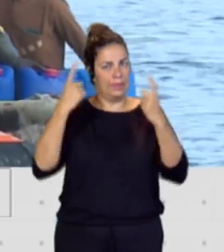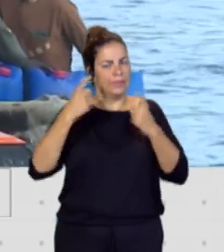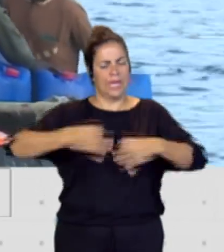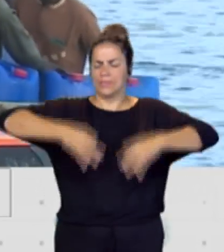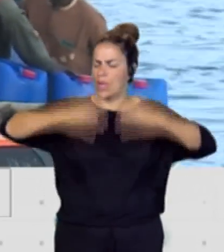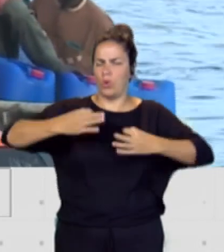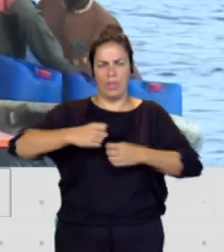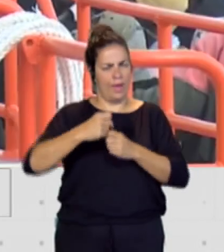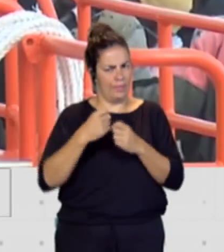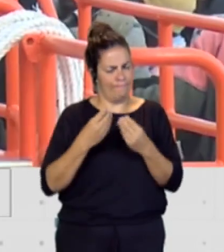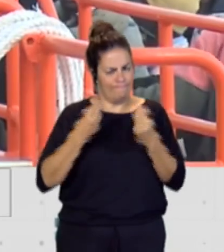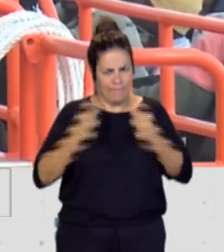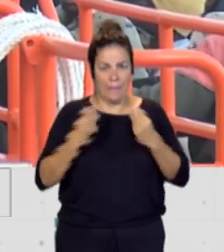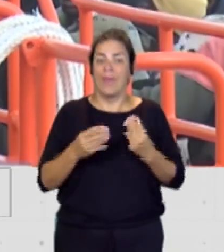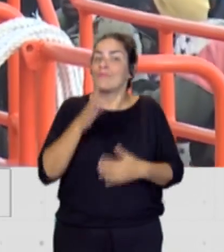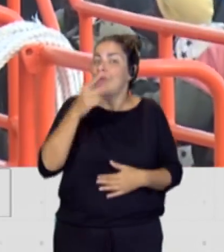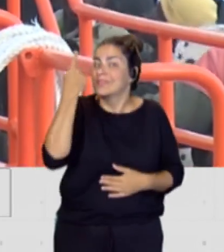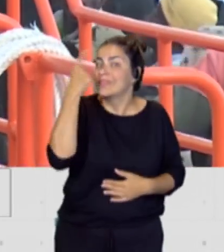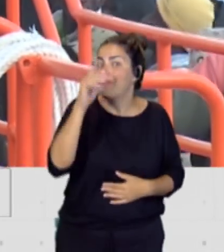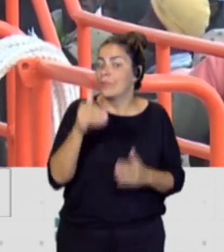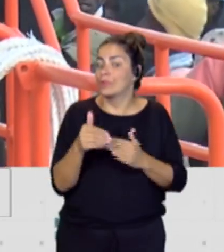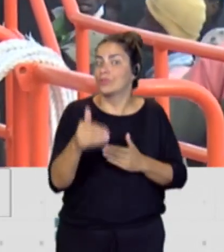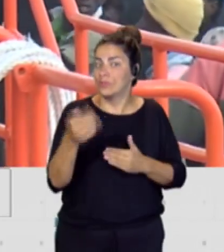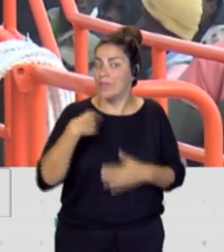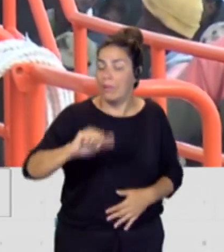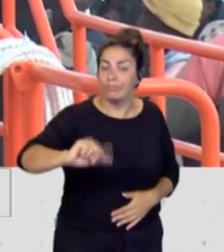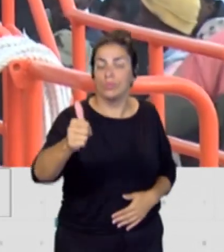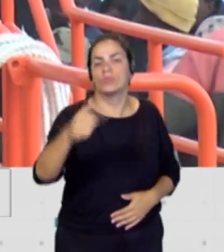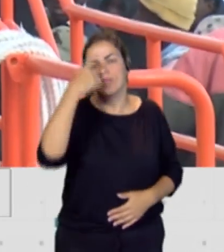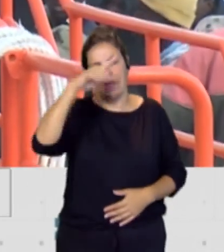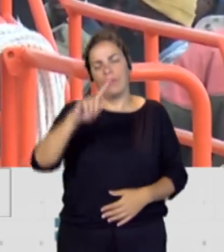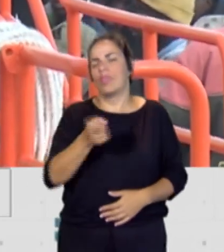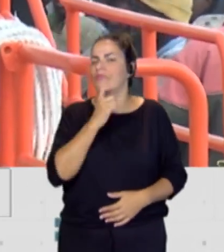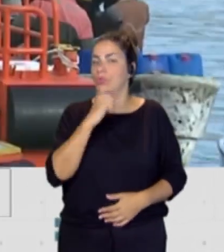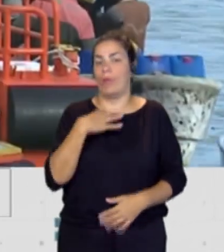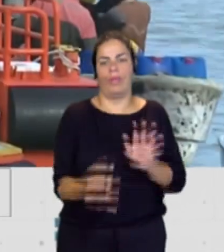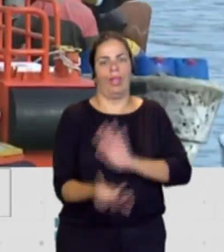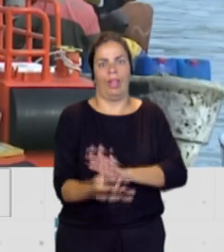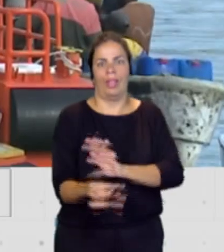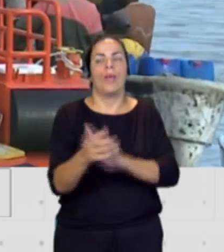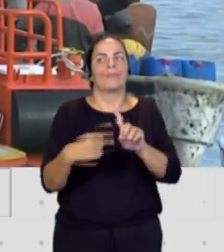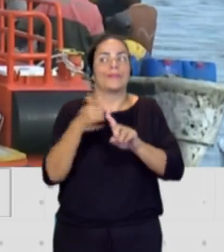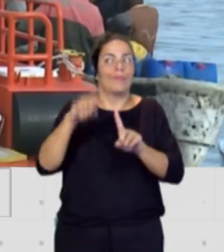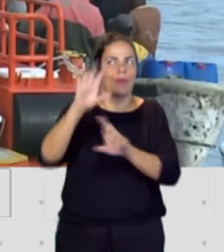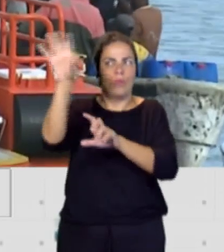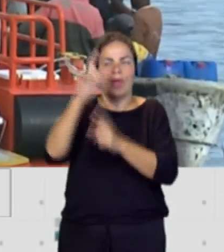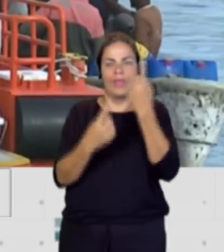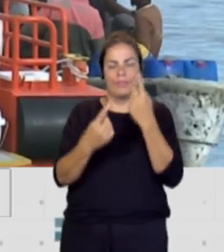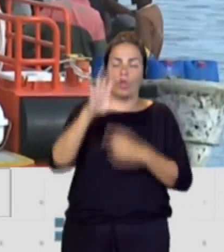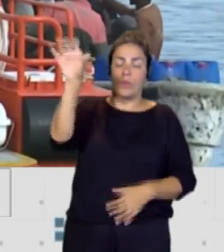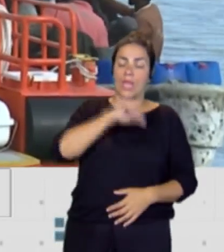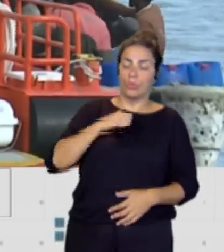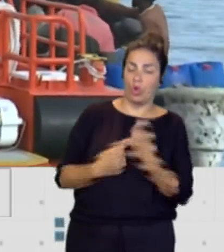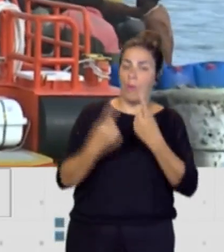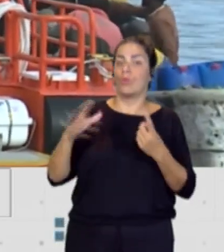dificultades que puede venir una vez esto se apruebe e insisto también el papel de las comunidades autónomas y determinadas formaciones políticas ante